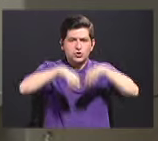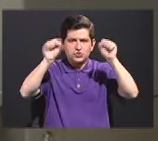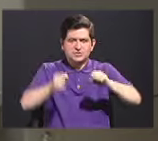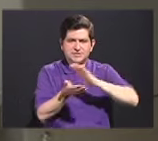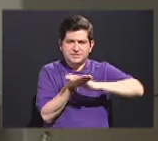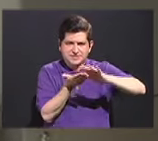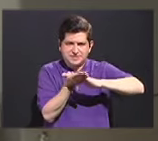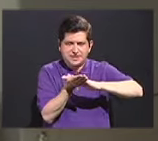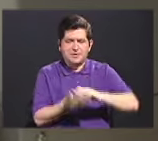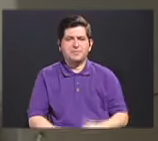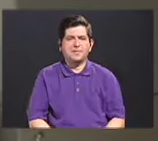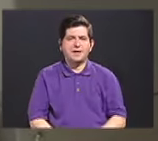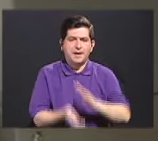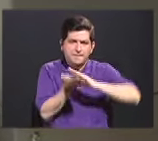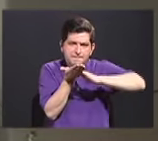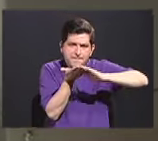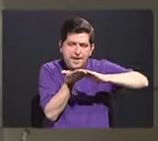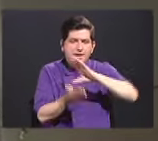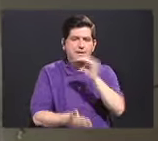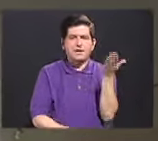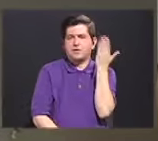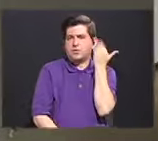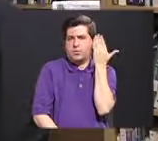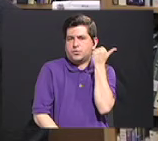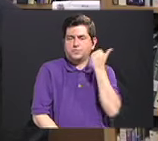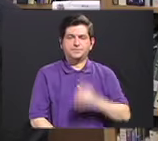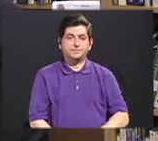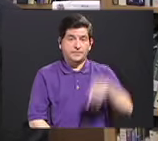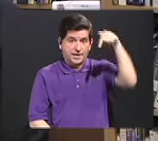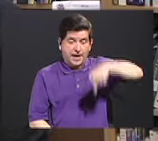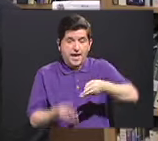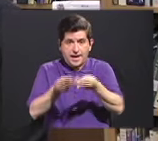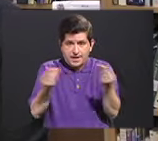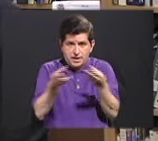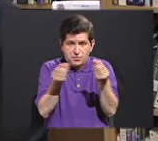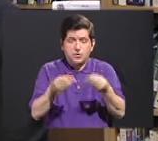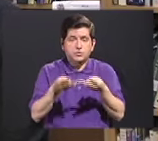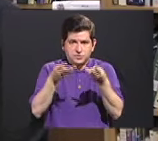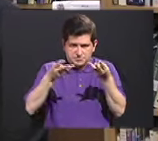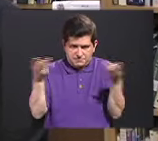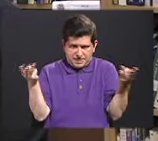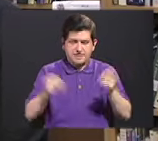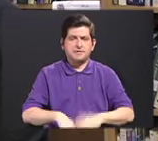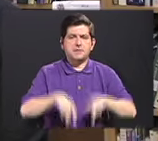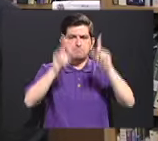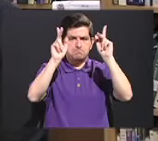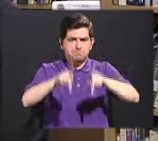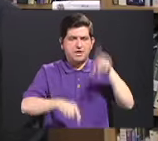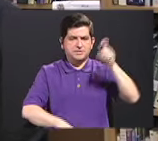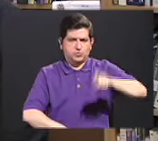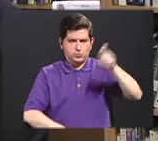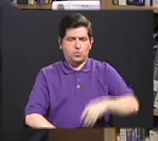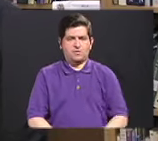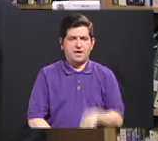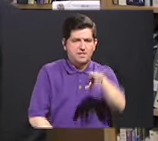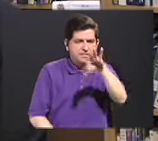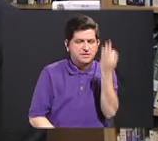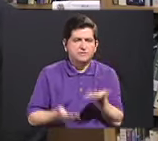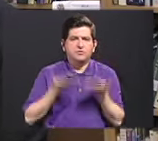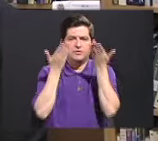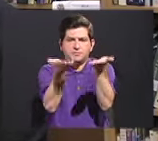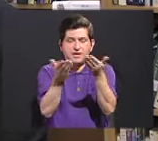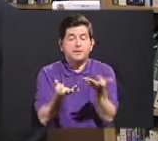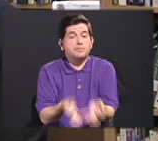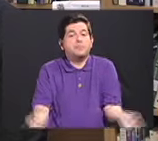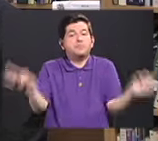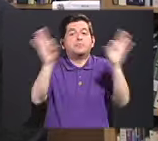sistema braille, en relieve y de manera sonora, y aquí se produce el material que la persona requiere y se le